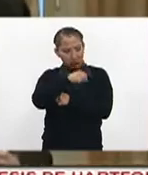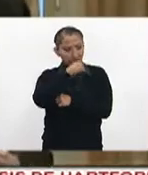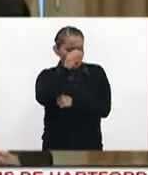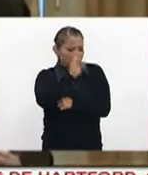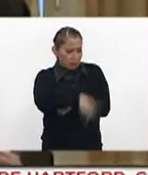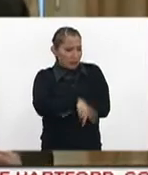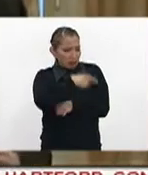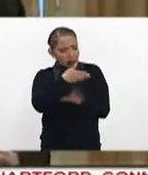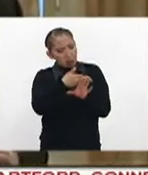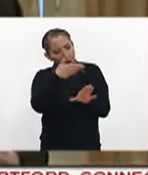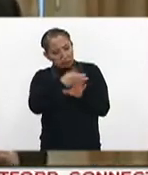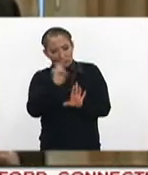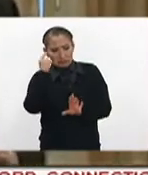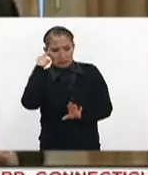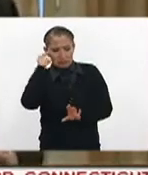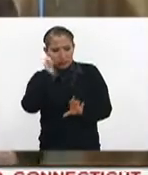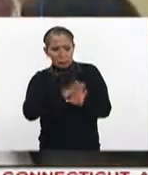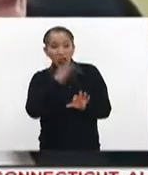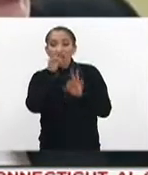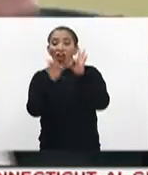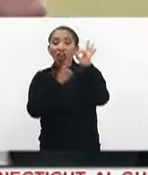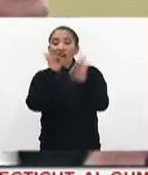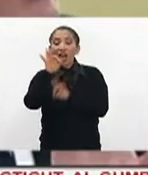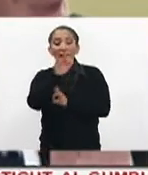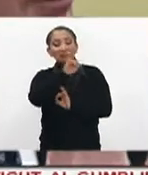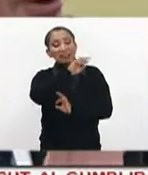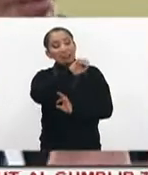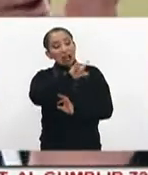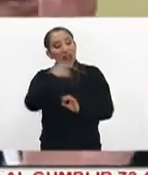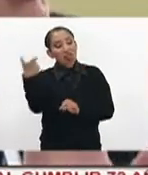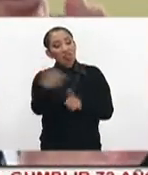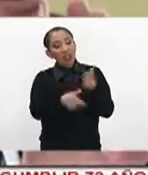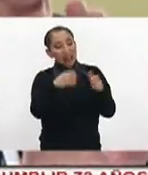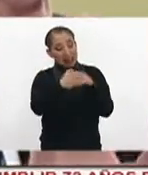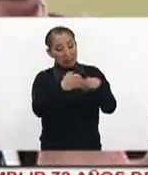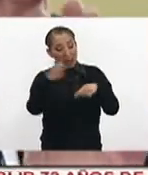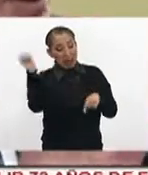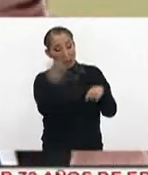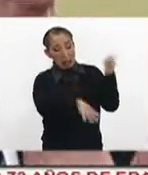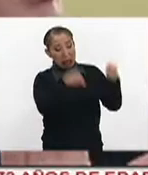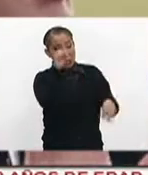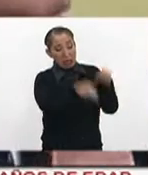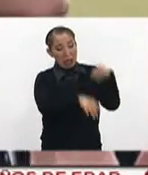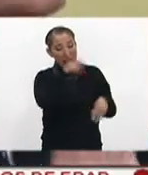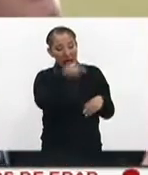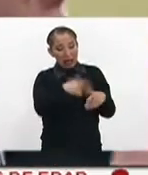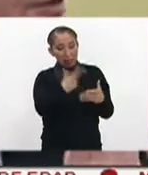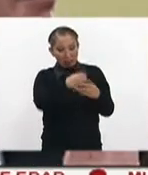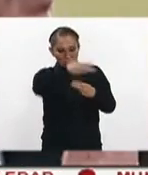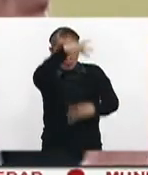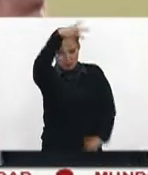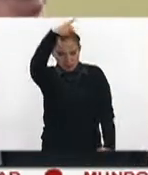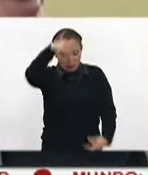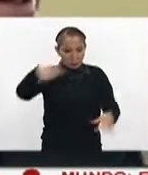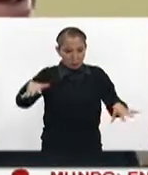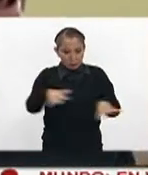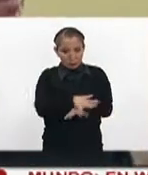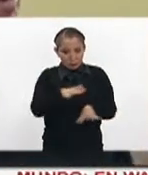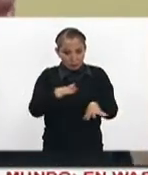que estaba muy molesto por informes de que el fiscal obtuvo miles de correos electrónicos que funcionarios durante la transición del